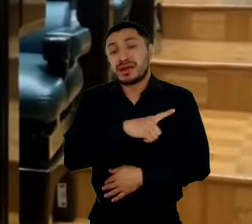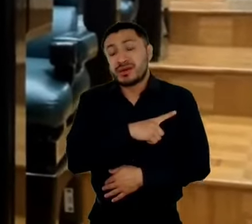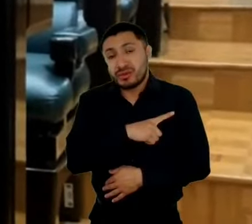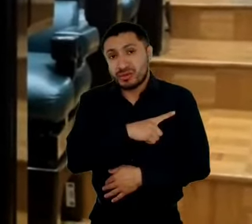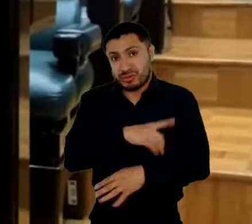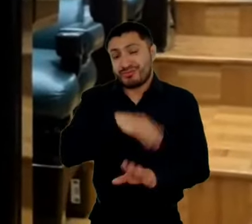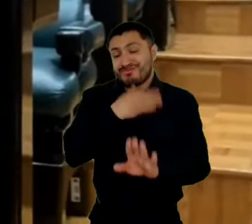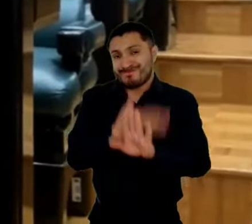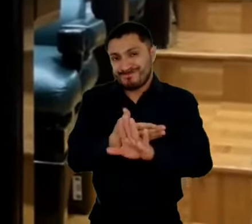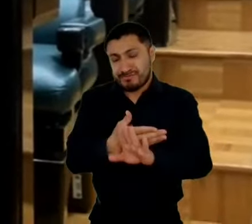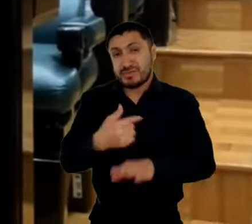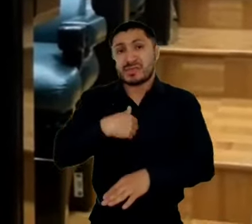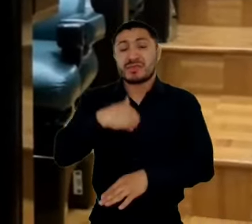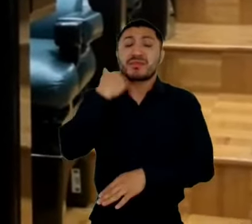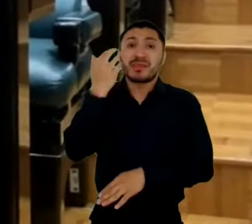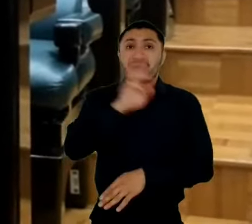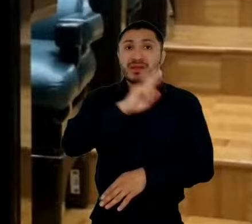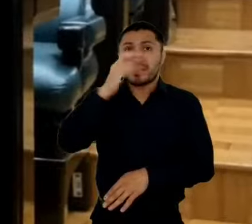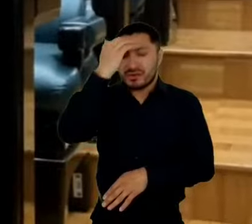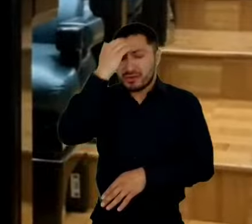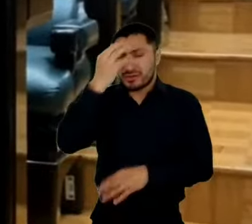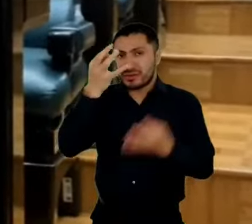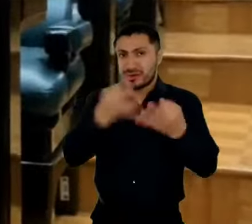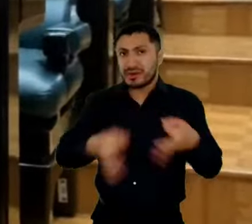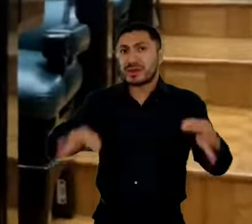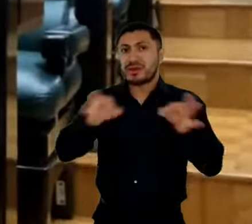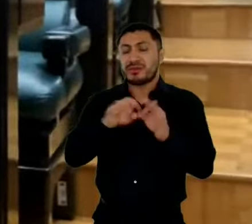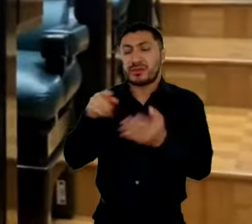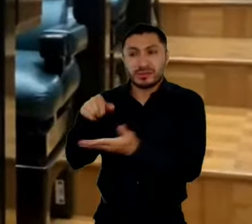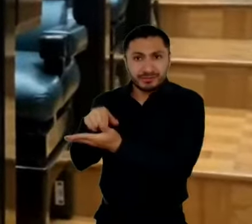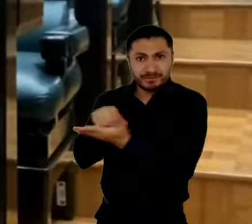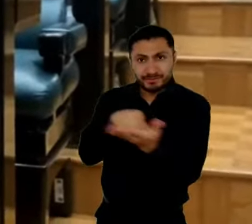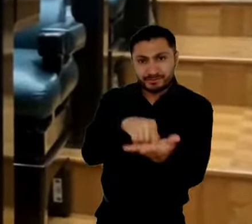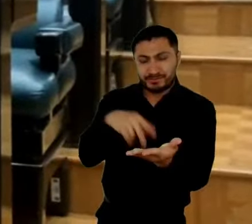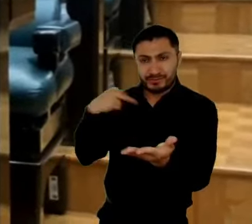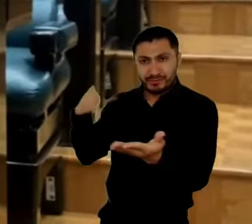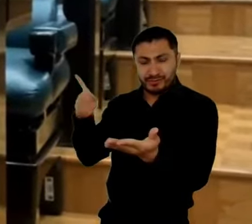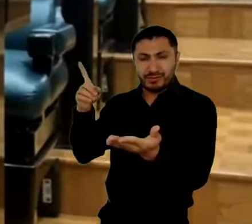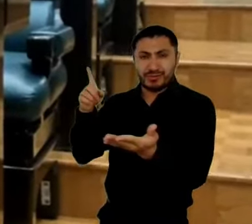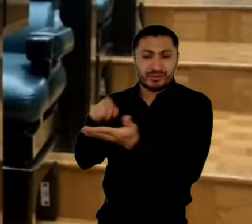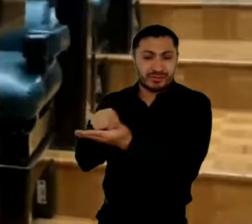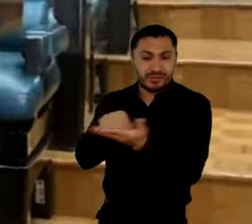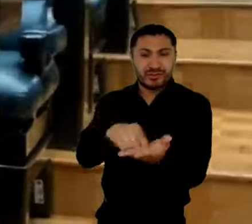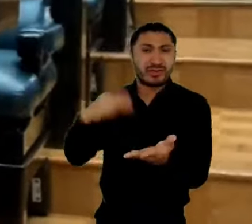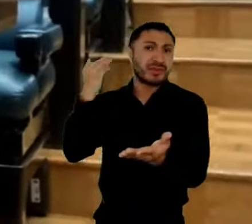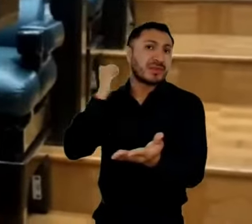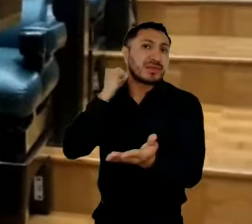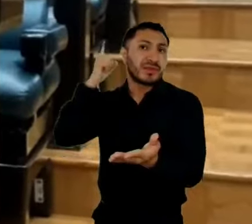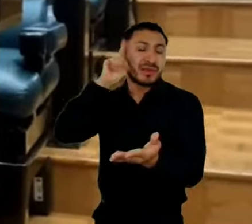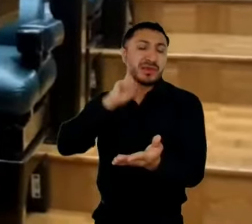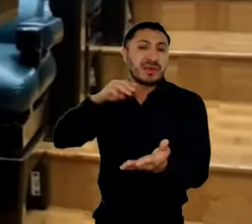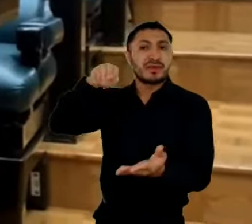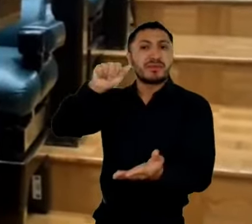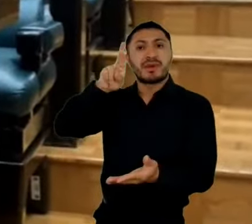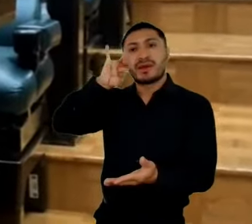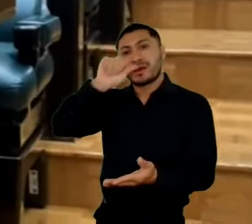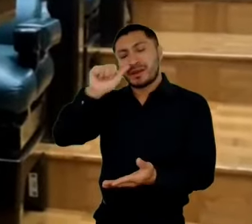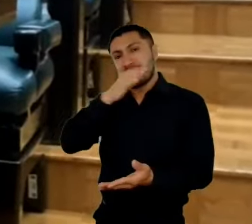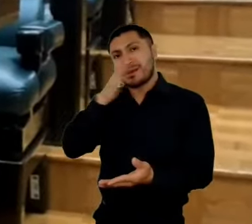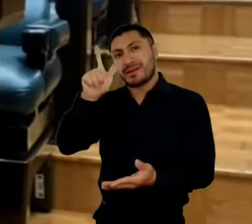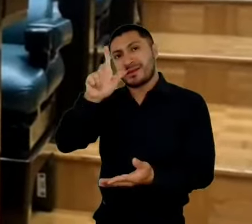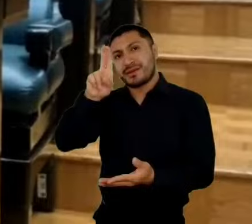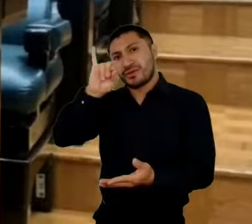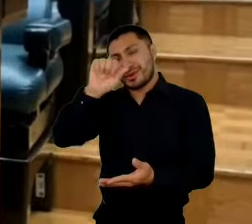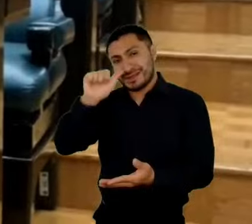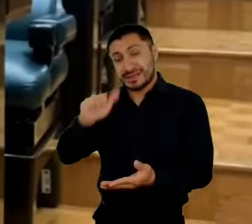reconocer ampliamente esta iniciativa de la diputada María Luisa. Y desde luego que los pobladores